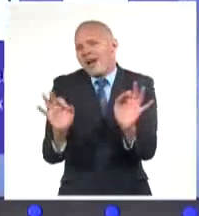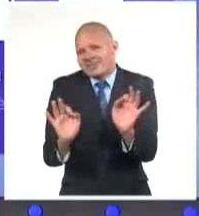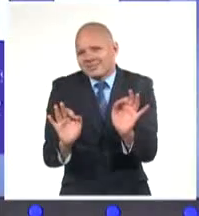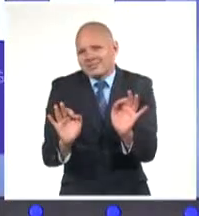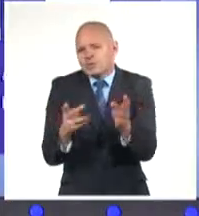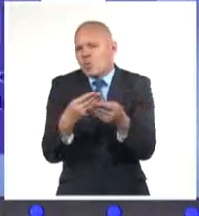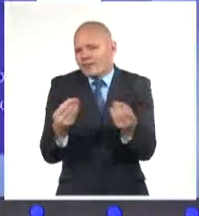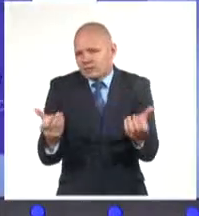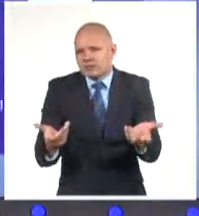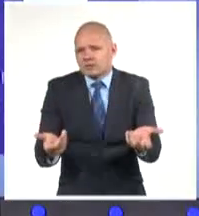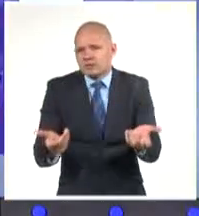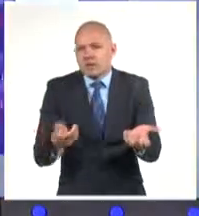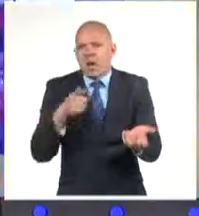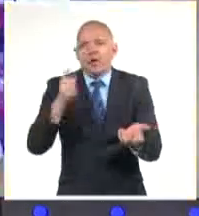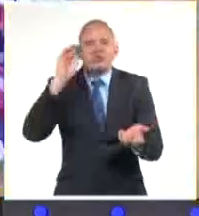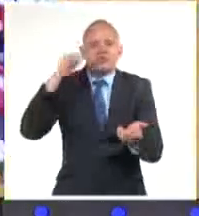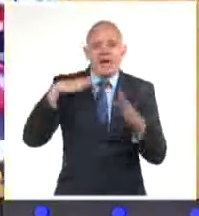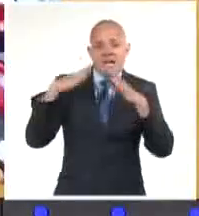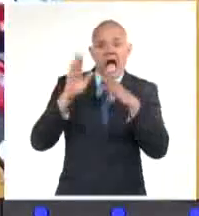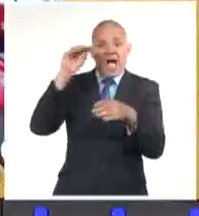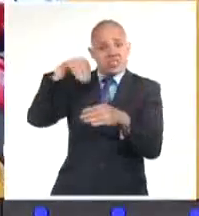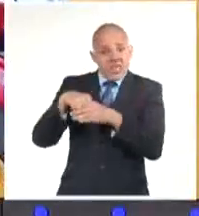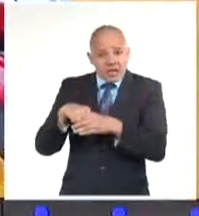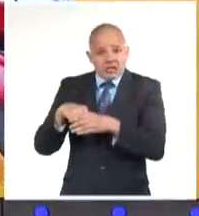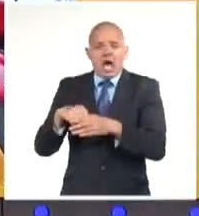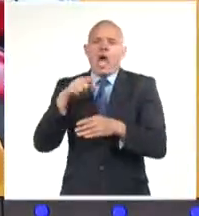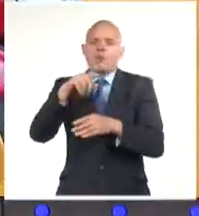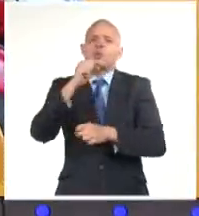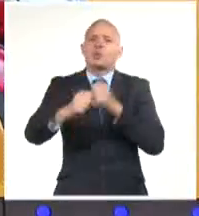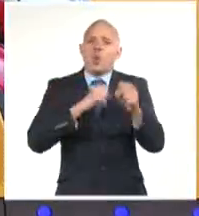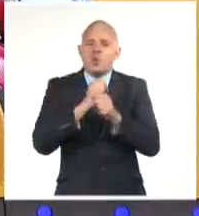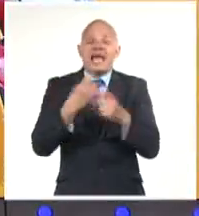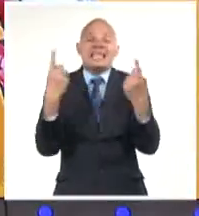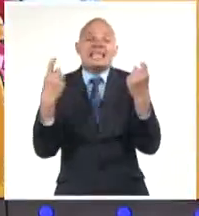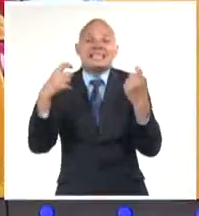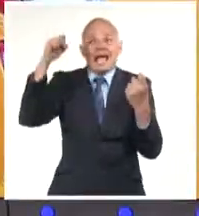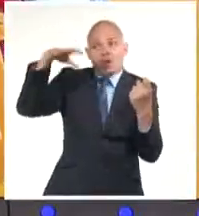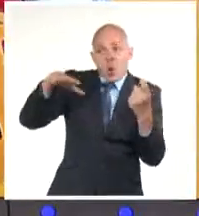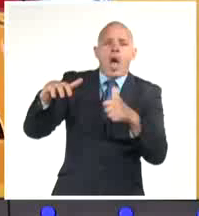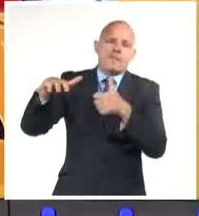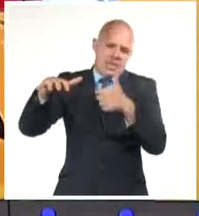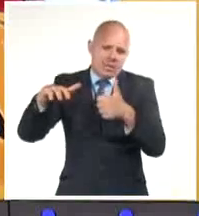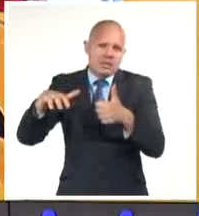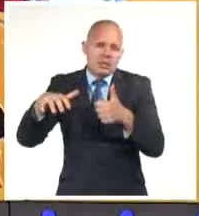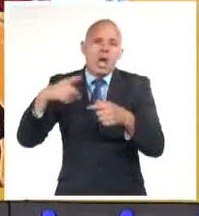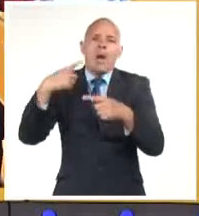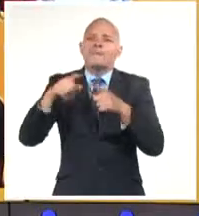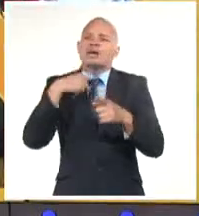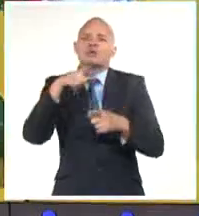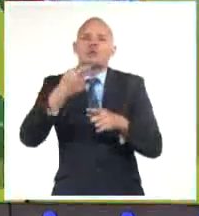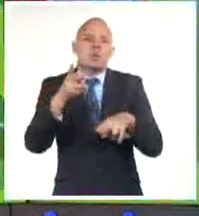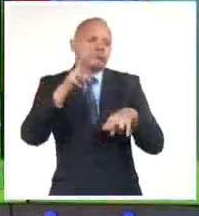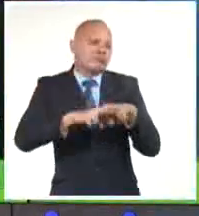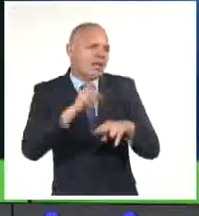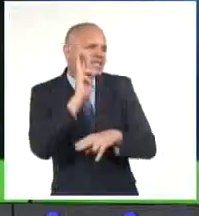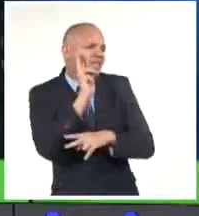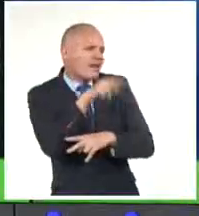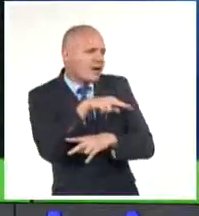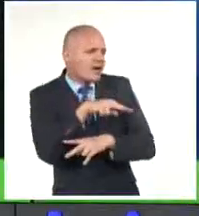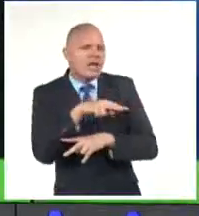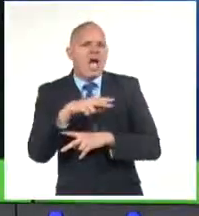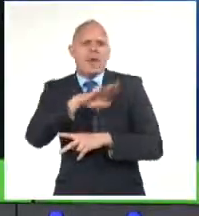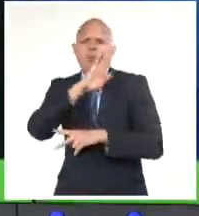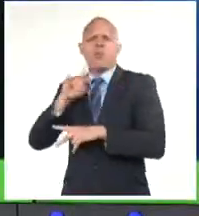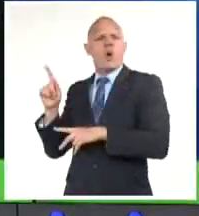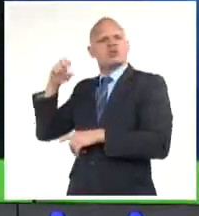hagamos un uso racional de la energía disponible, que no es mucha, es muy poca. Y cada uno de estos mensajes nos invita a pensar